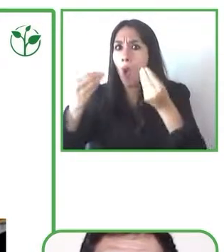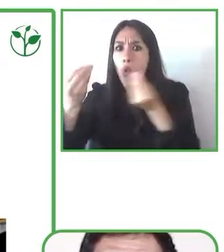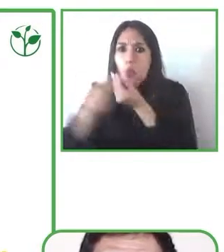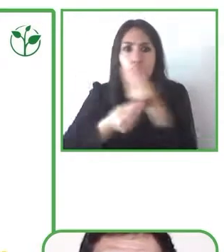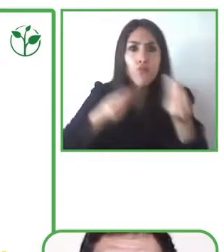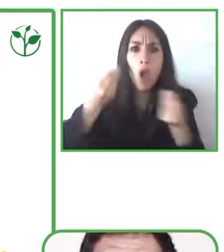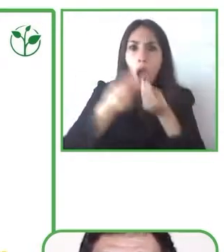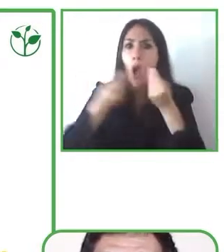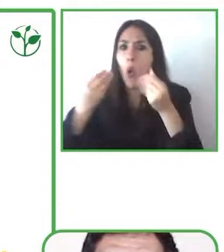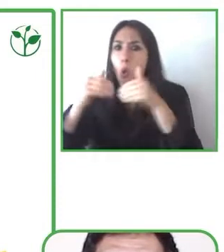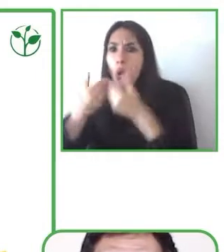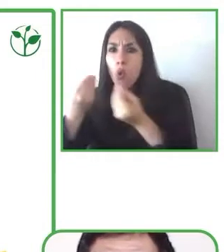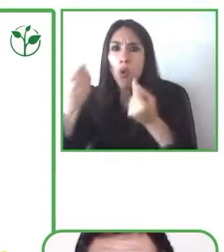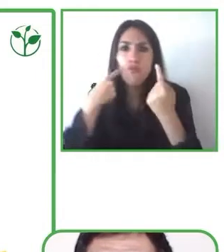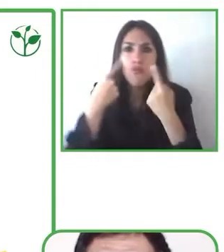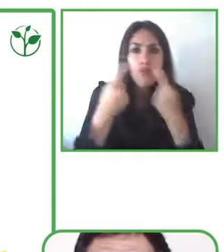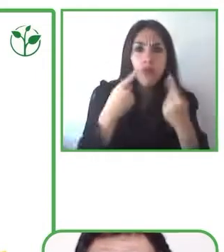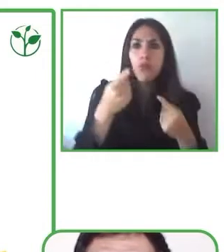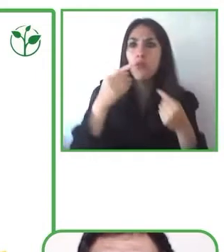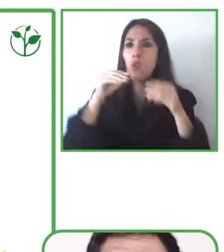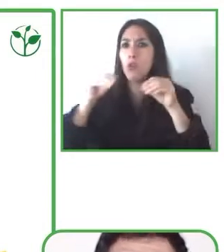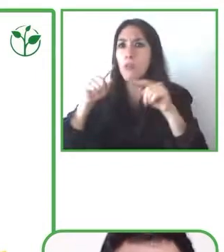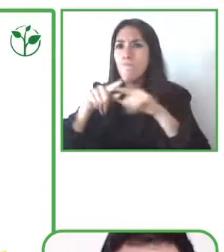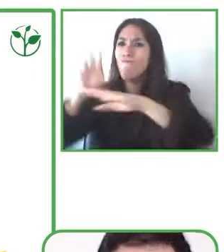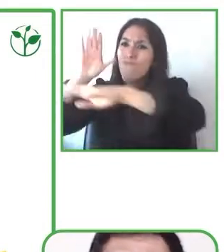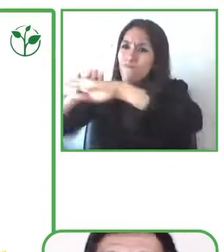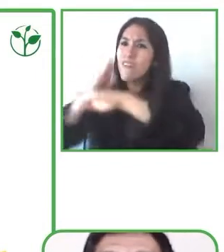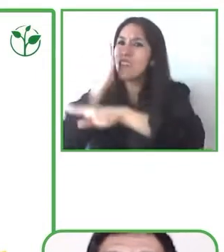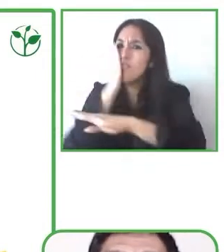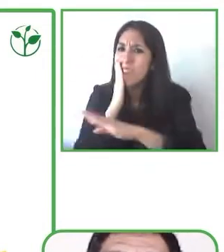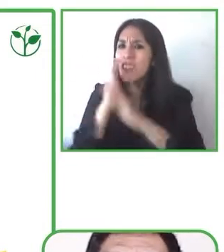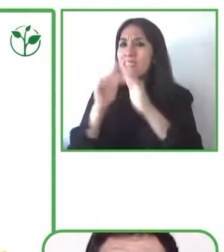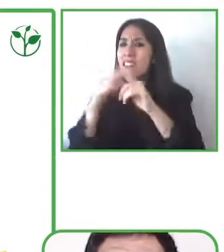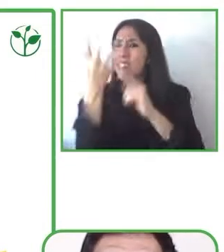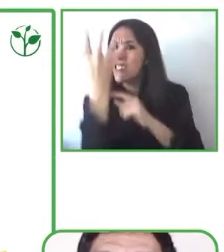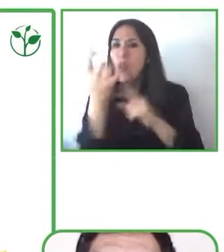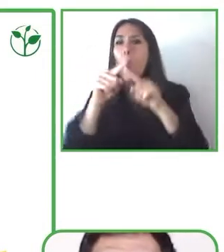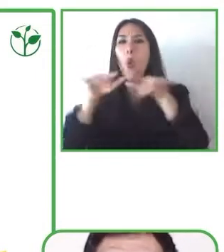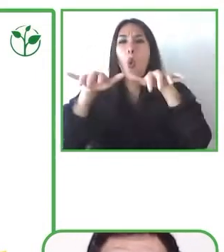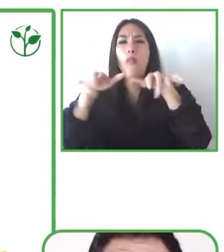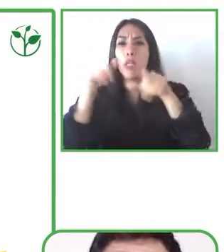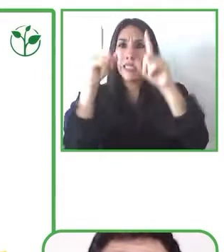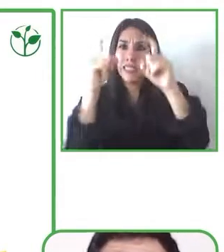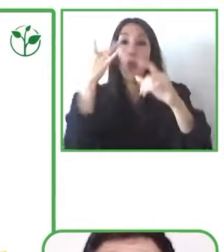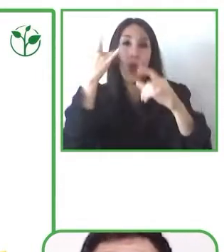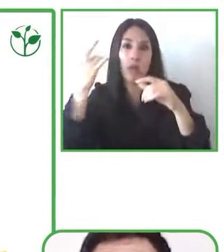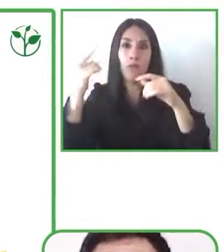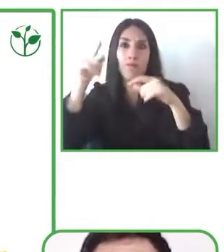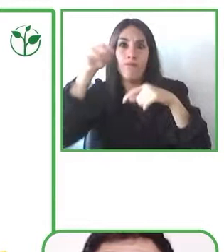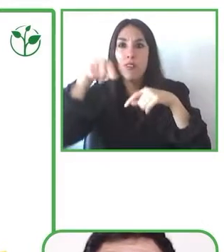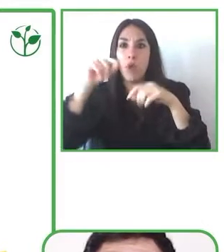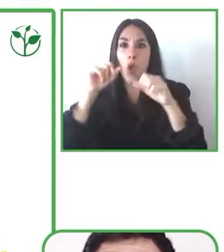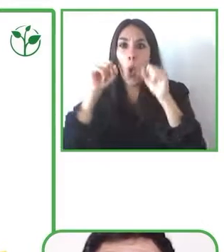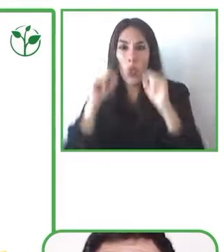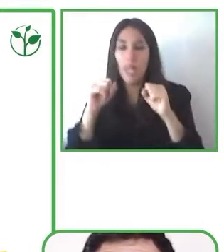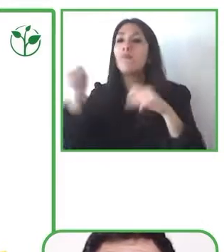habilidades lectoras en los niños. La perspectiva que tenemos entonces con la mesita es poder hacer versiones